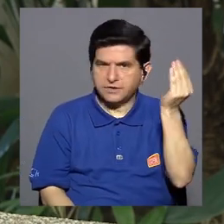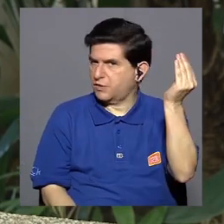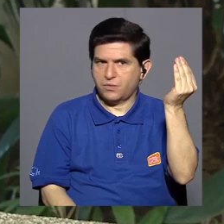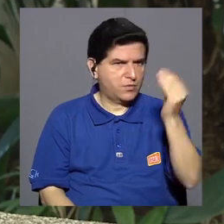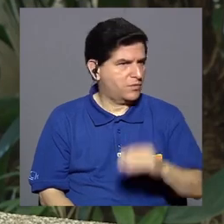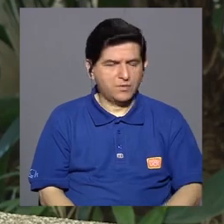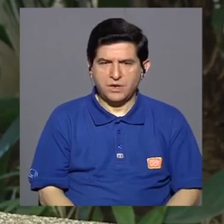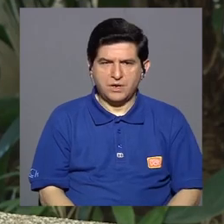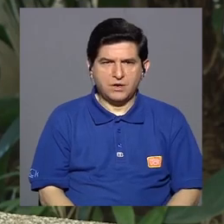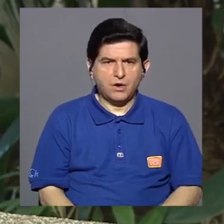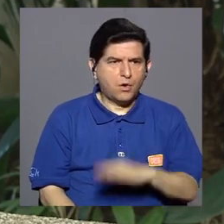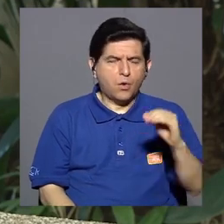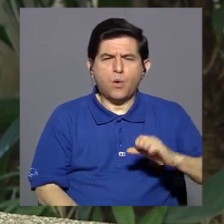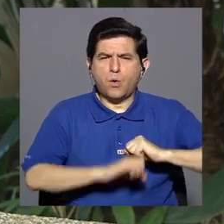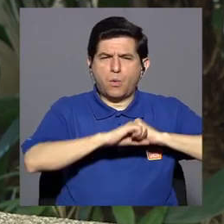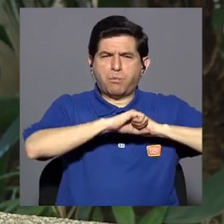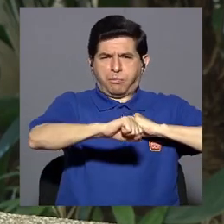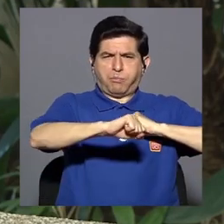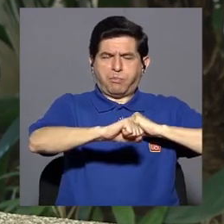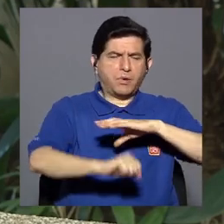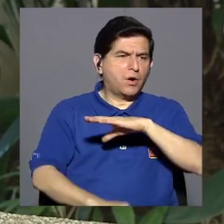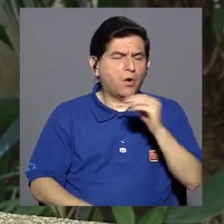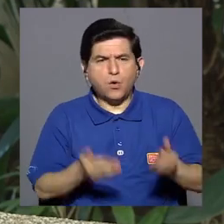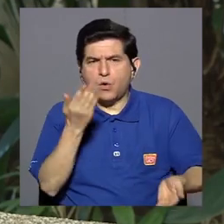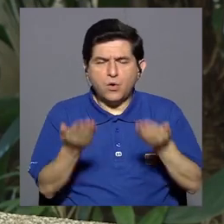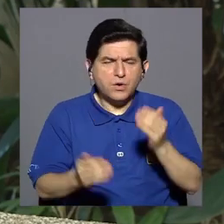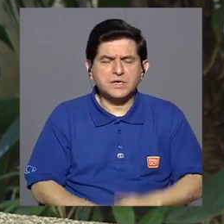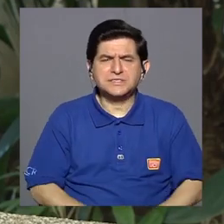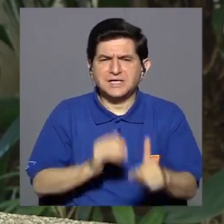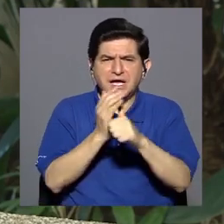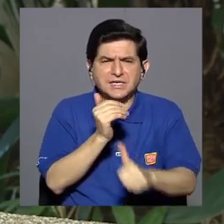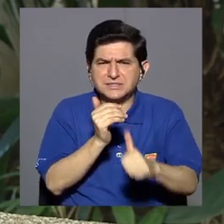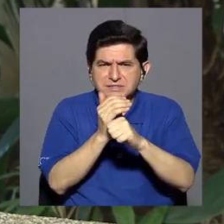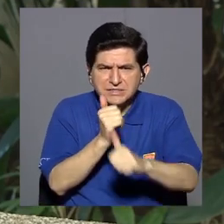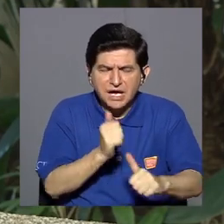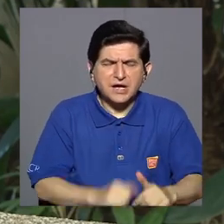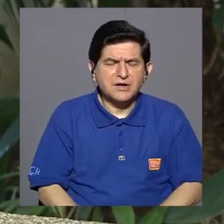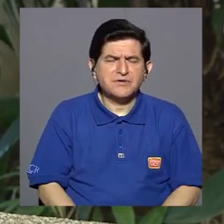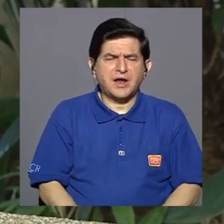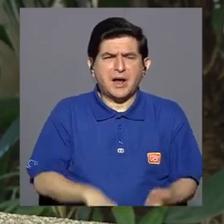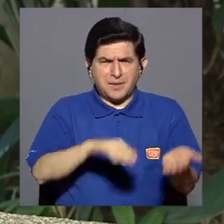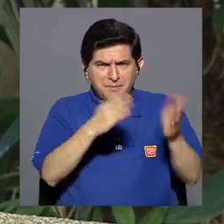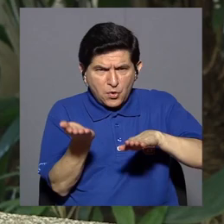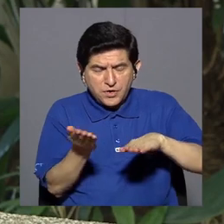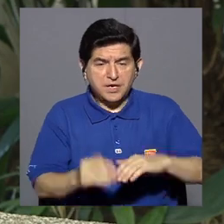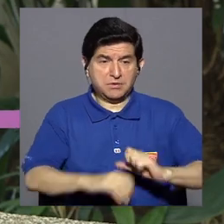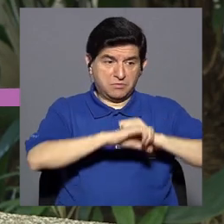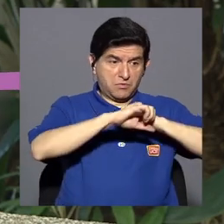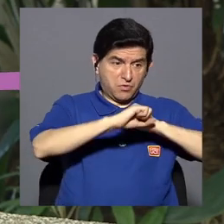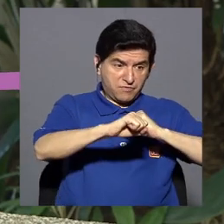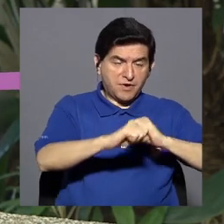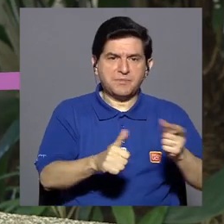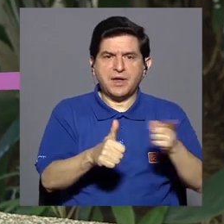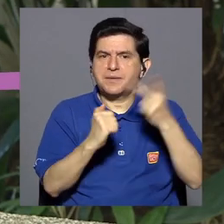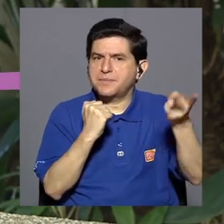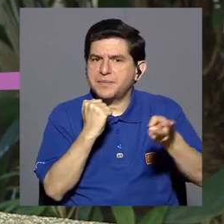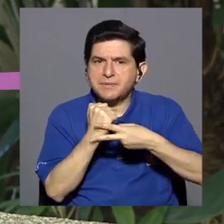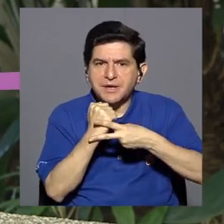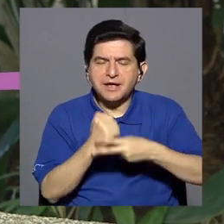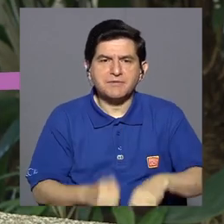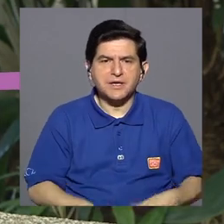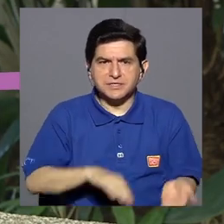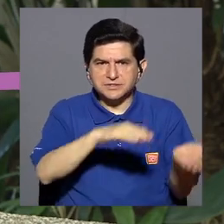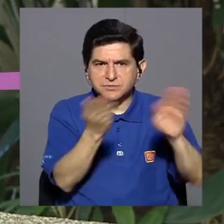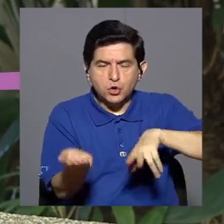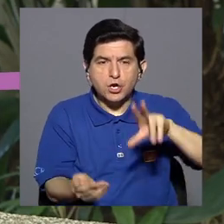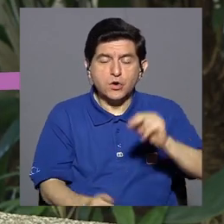jóvenes, ya no nos morimos del infarto agudo miocardio, ya no nos morimos de la diarrea, o si nos da un infarto no nos morimos a la primera,